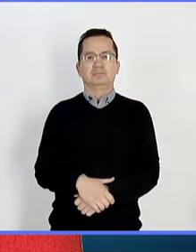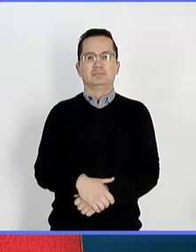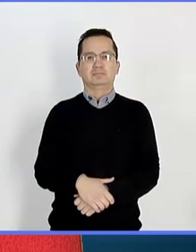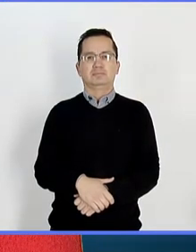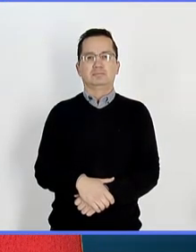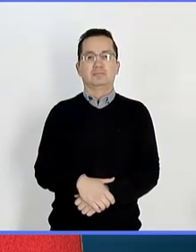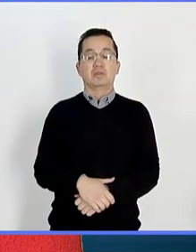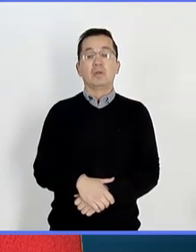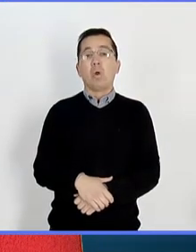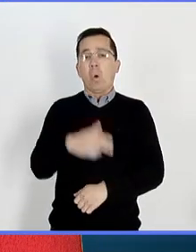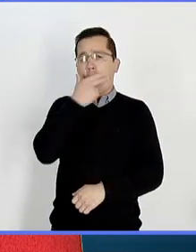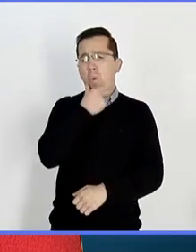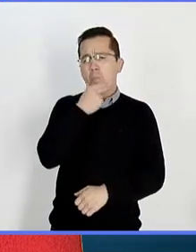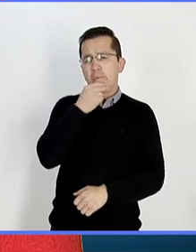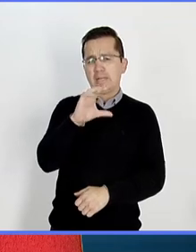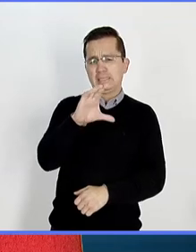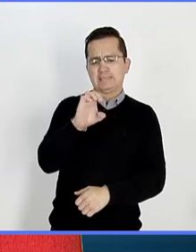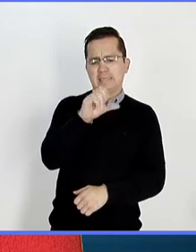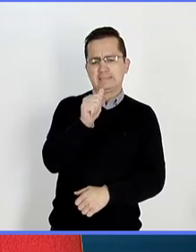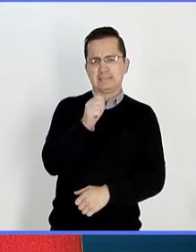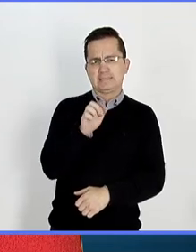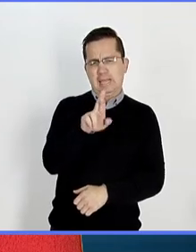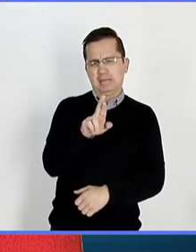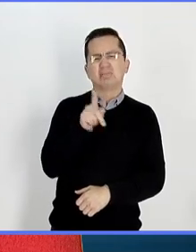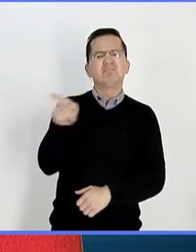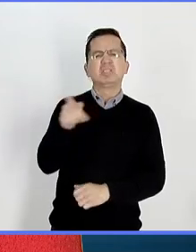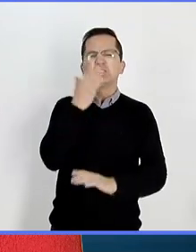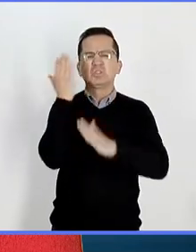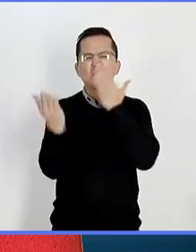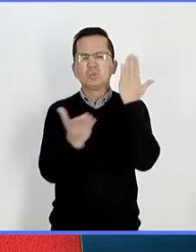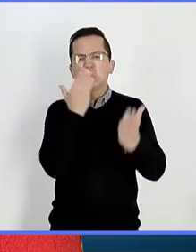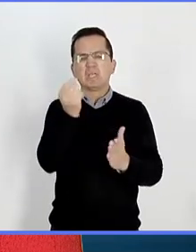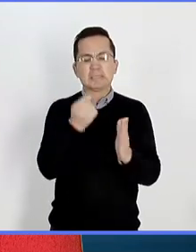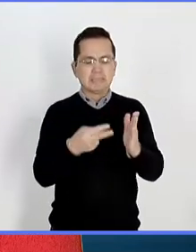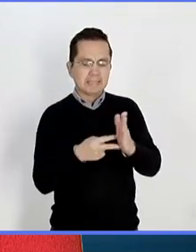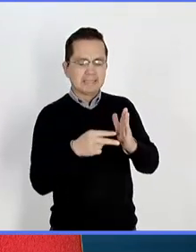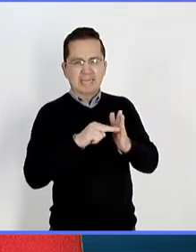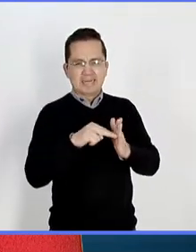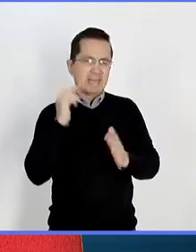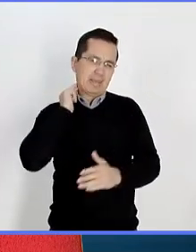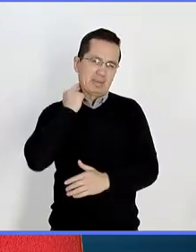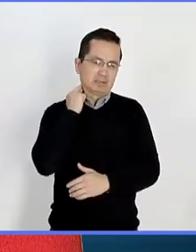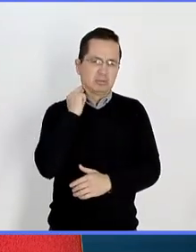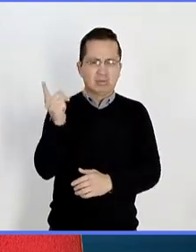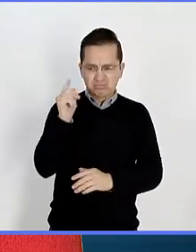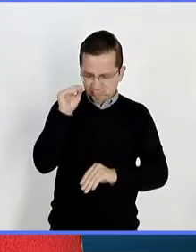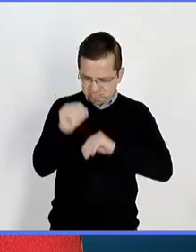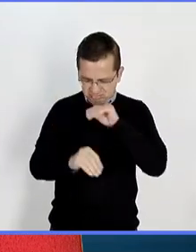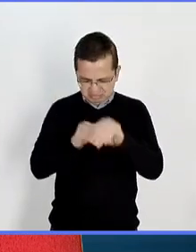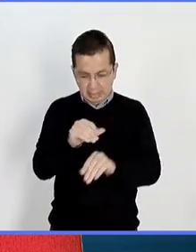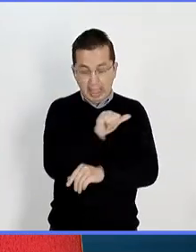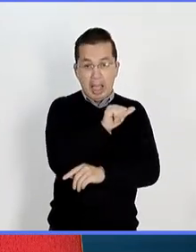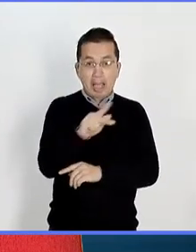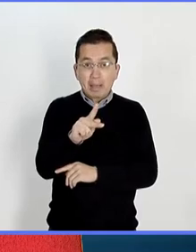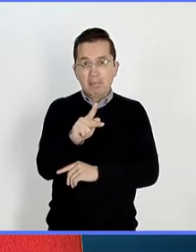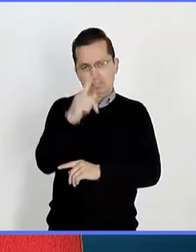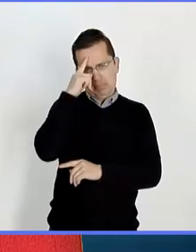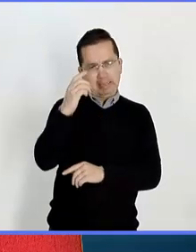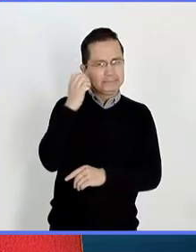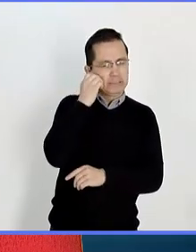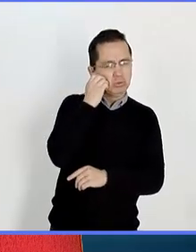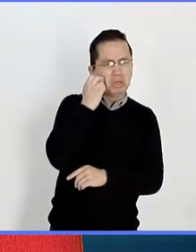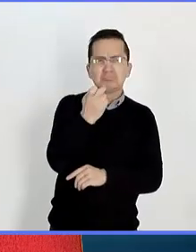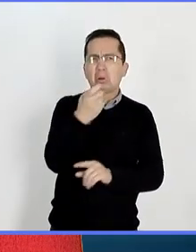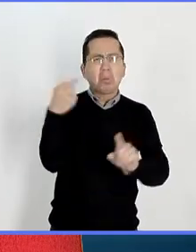César es un estudiante de ingeniería en mecatrónica que desarrolló una app para celular que tiene como objetivo preservar la lengua más agua.